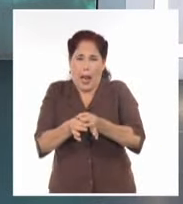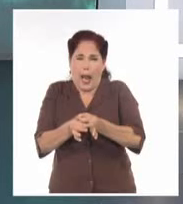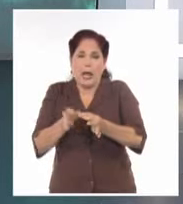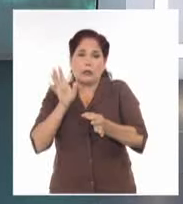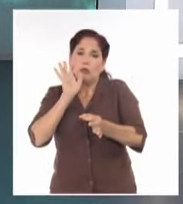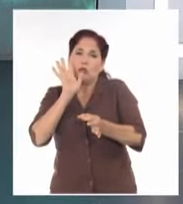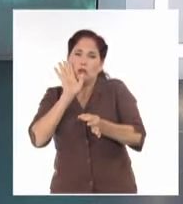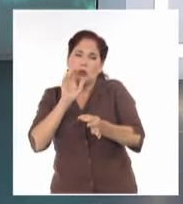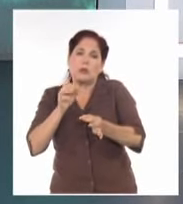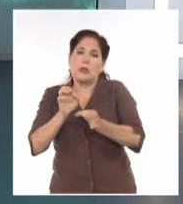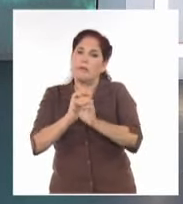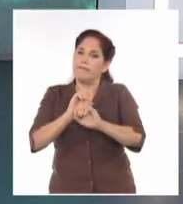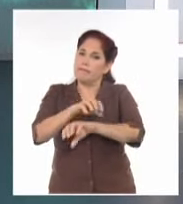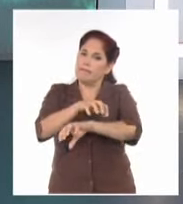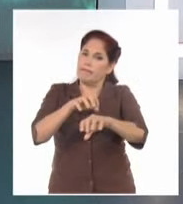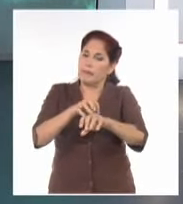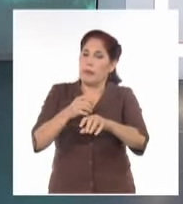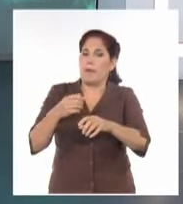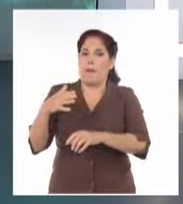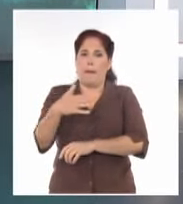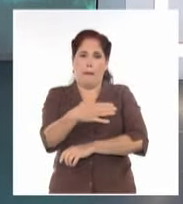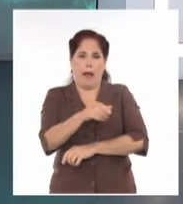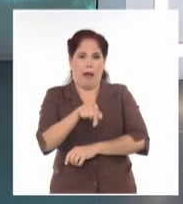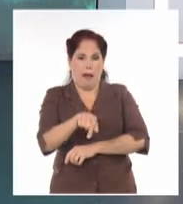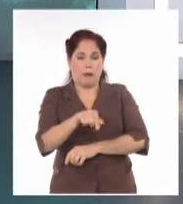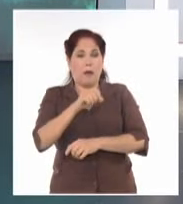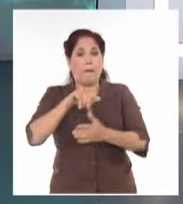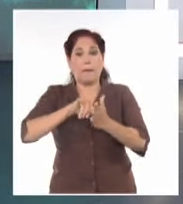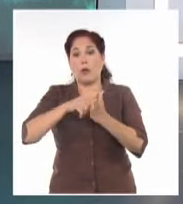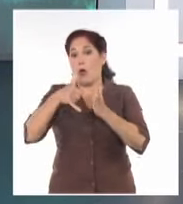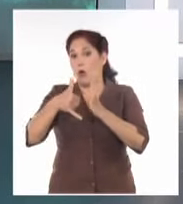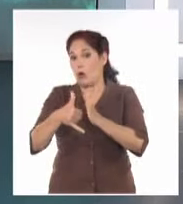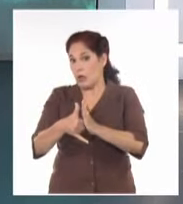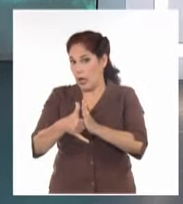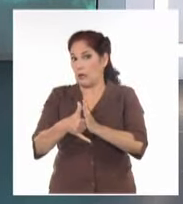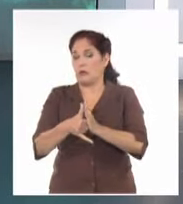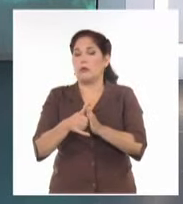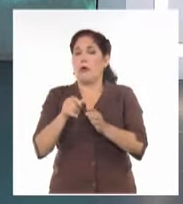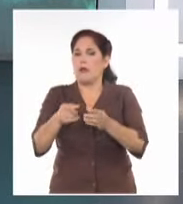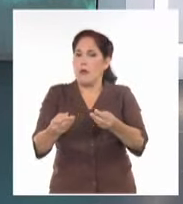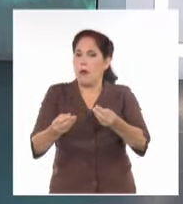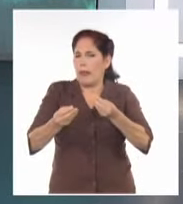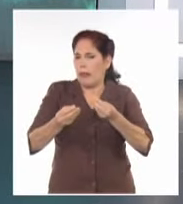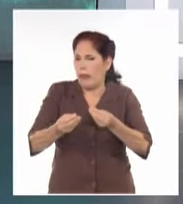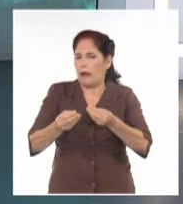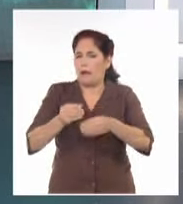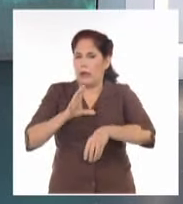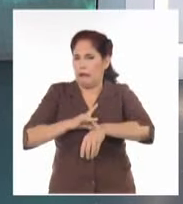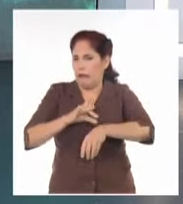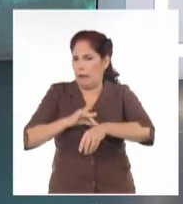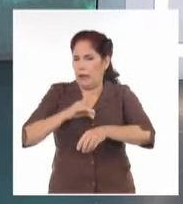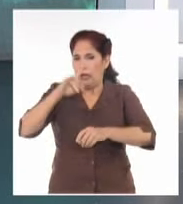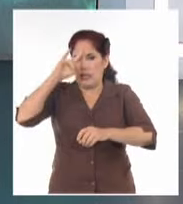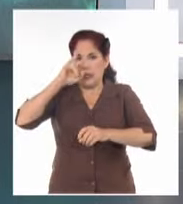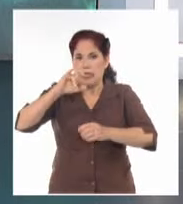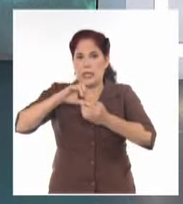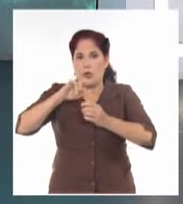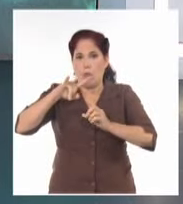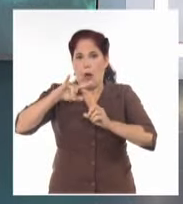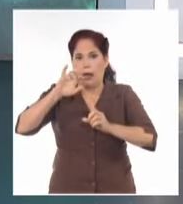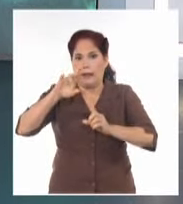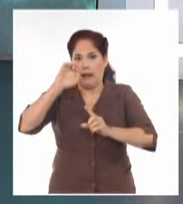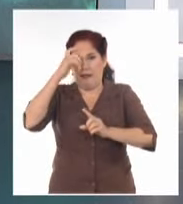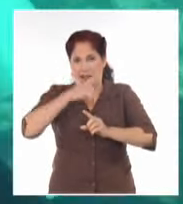de las especies marinas. El inicio del proyecto Siguatox propiciará notables aportes a las investigaciones en esa área.